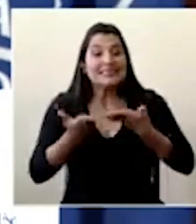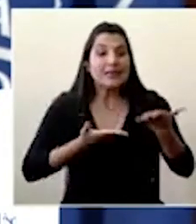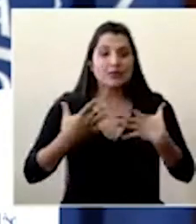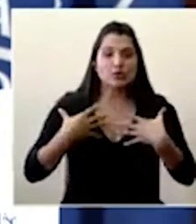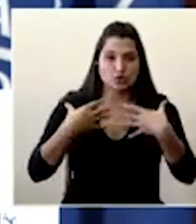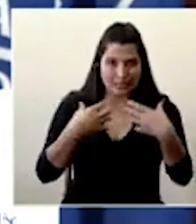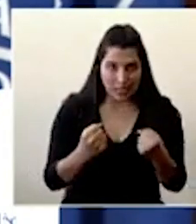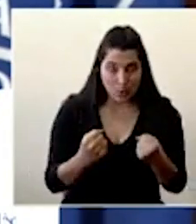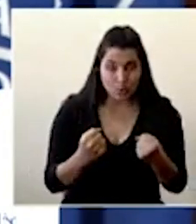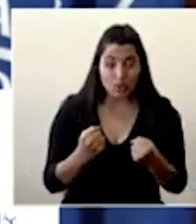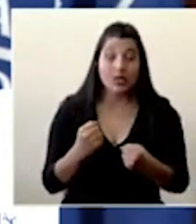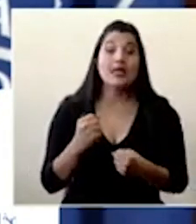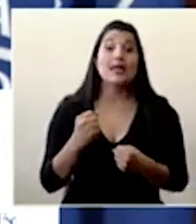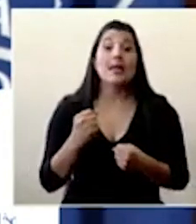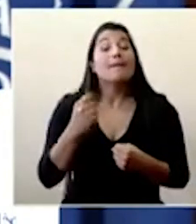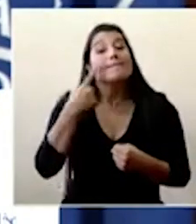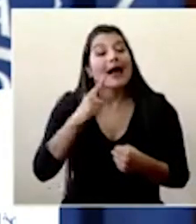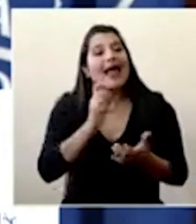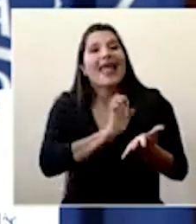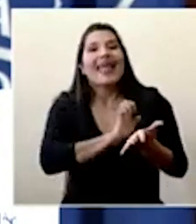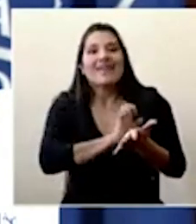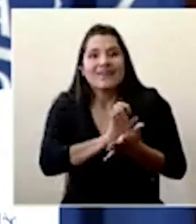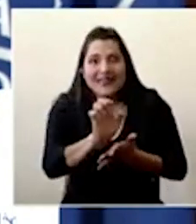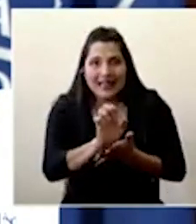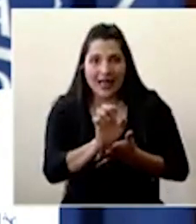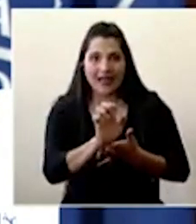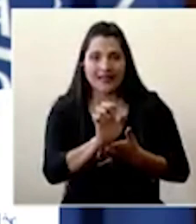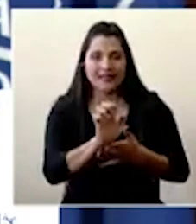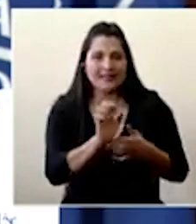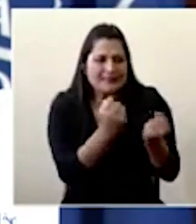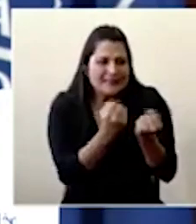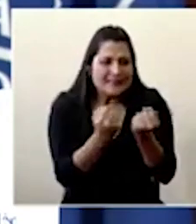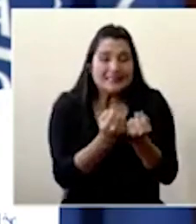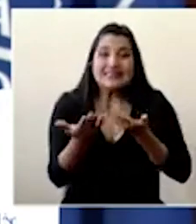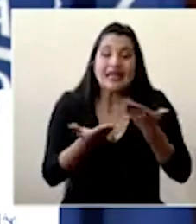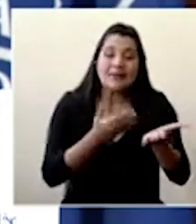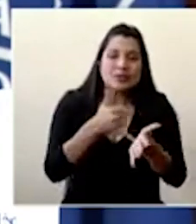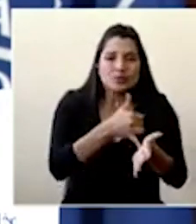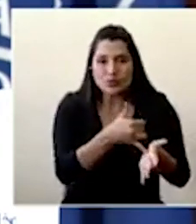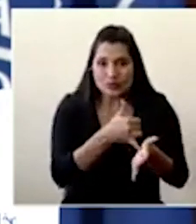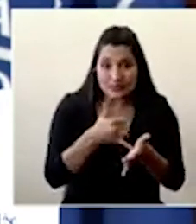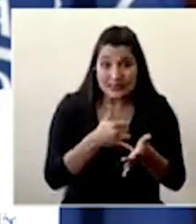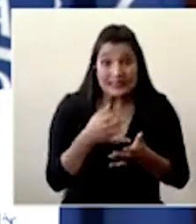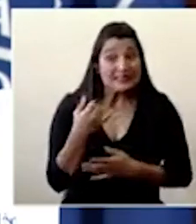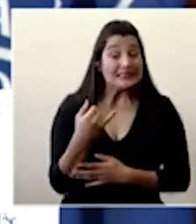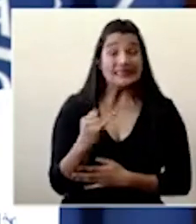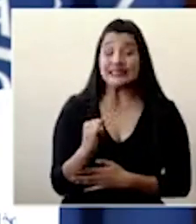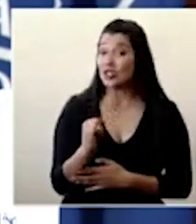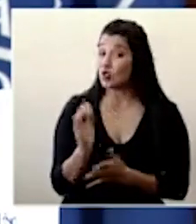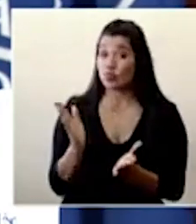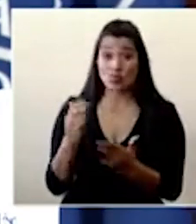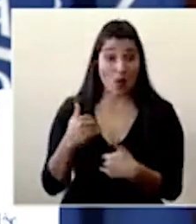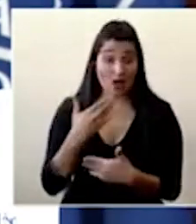con su asistencia en unidades de cuidados intensivos o si no hay una respuesta adecuada de la población sí podemos tener un escenario en donde haya una